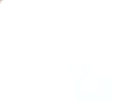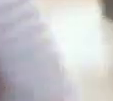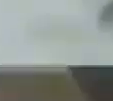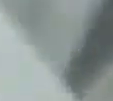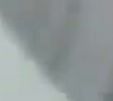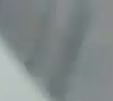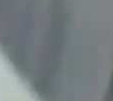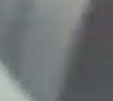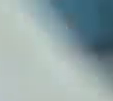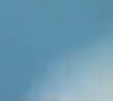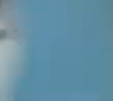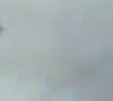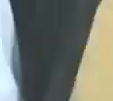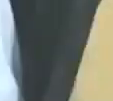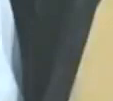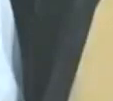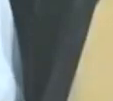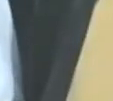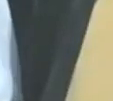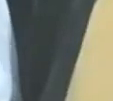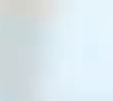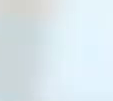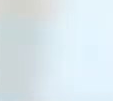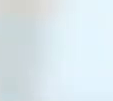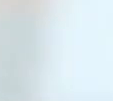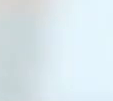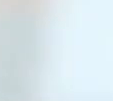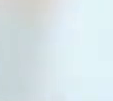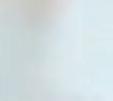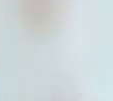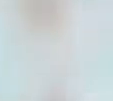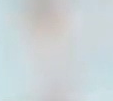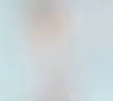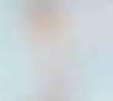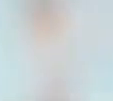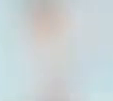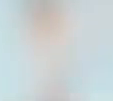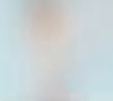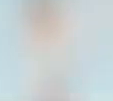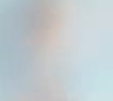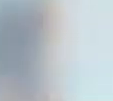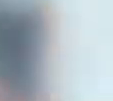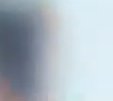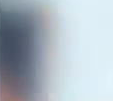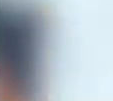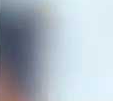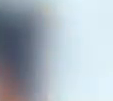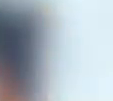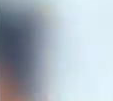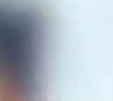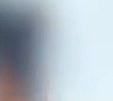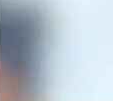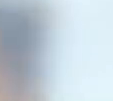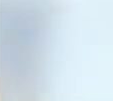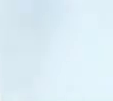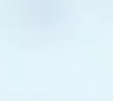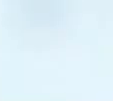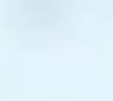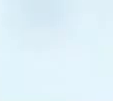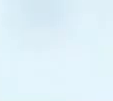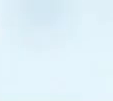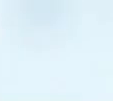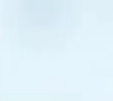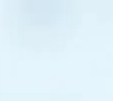a las políticas educativas implementadas por el gobierno bolivariano para proteger al pueblo venezolano, se pusieron en marcha diversas